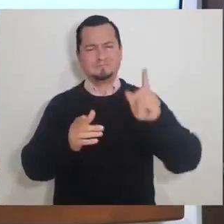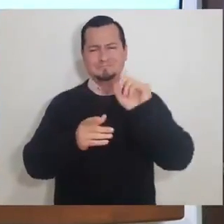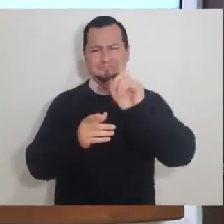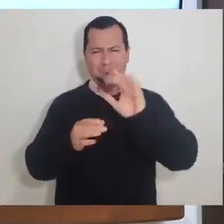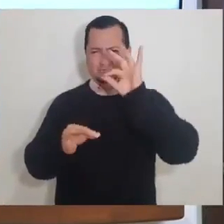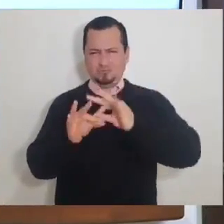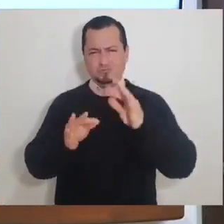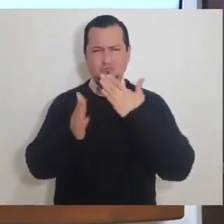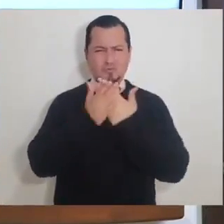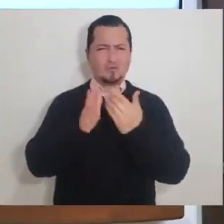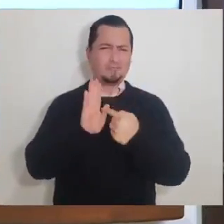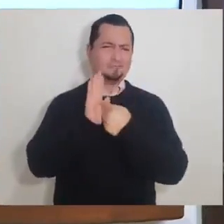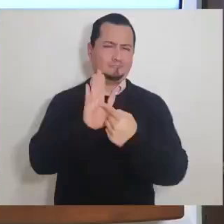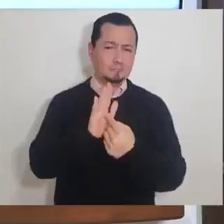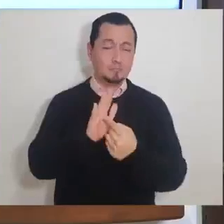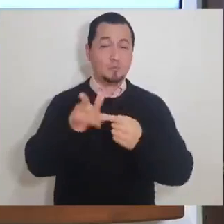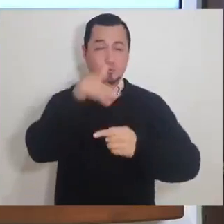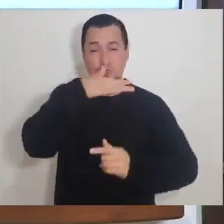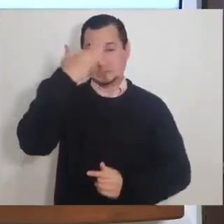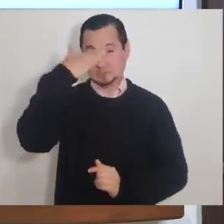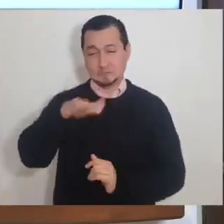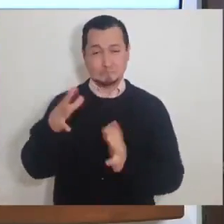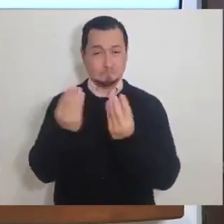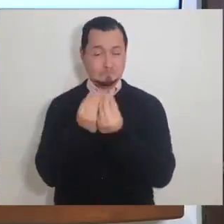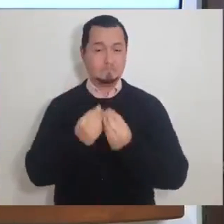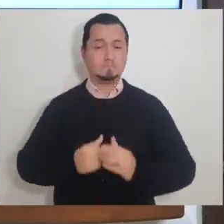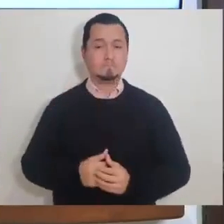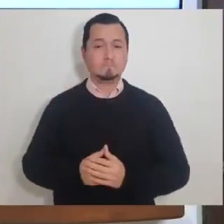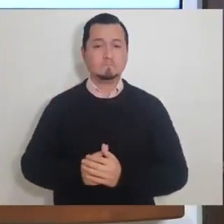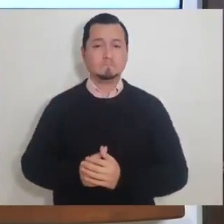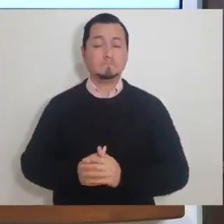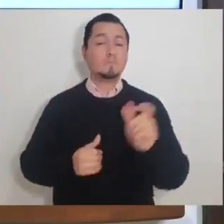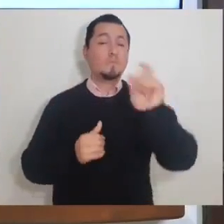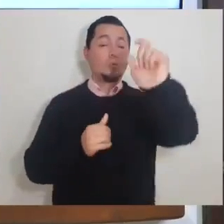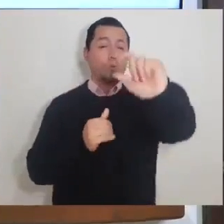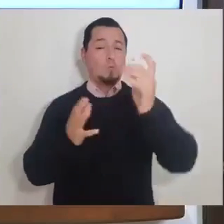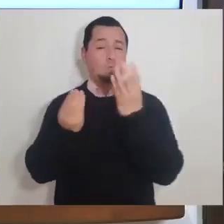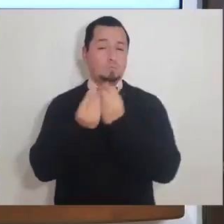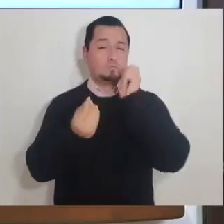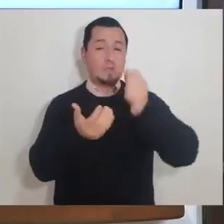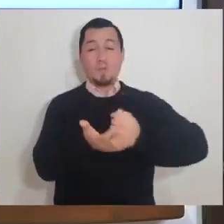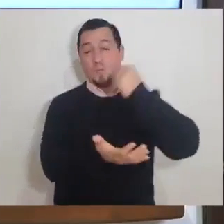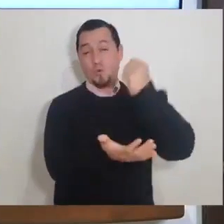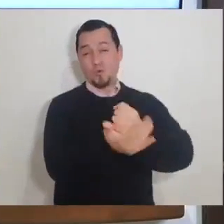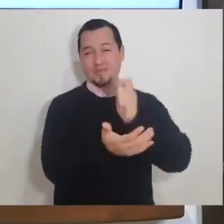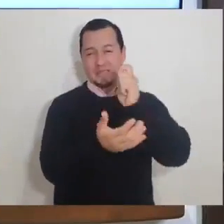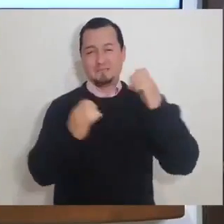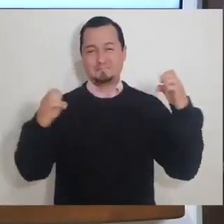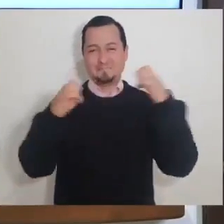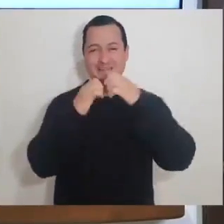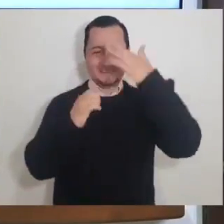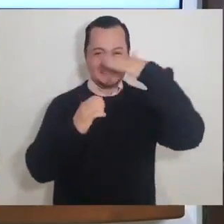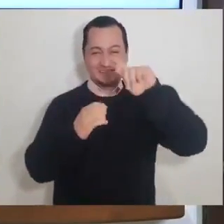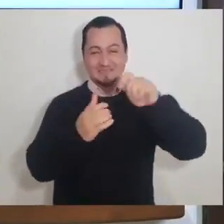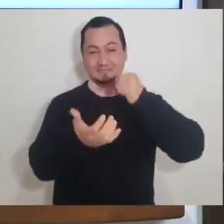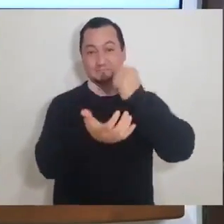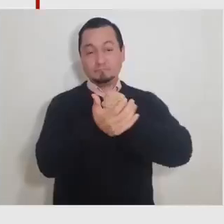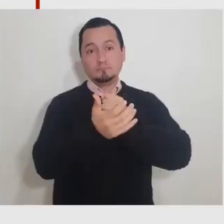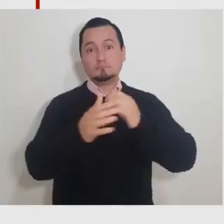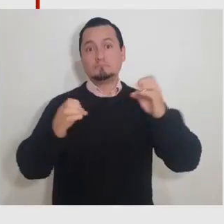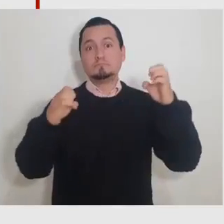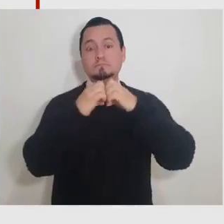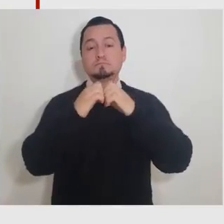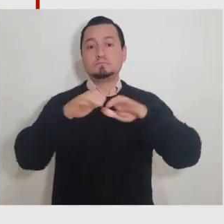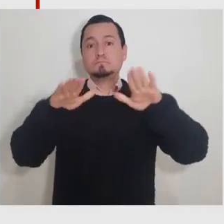en las últimas semanas en medio de la emergencia sanitaria. Cuando se aplicó el botón de emergencia a mediados de